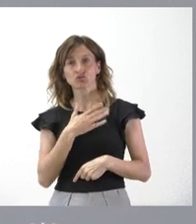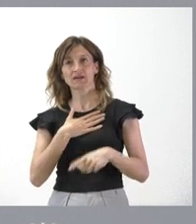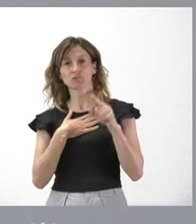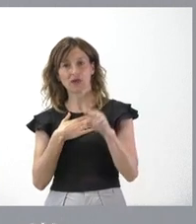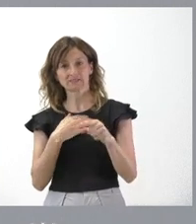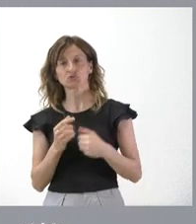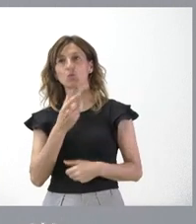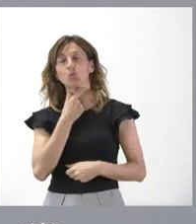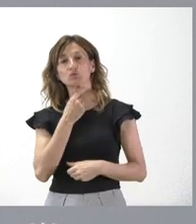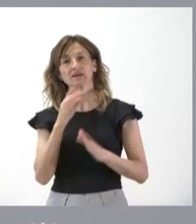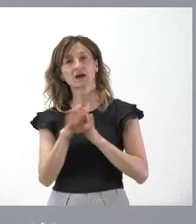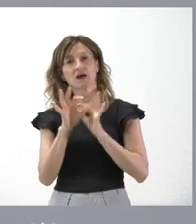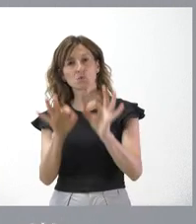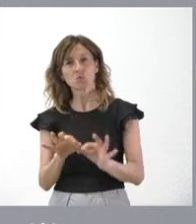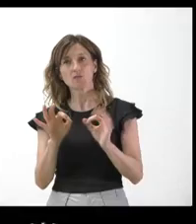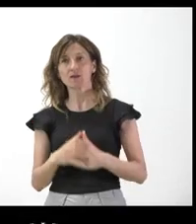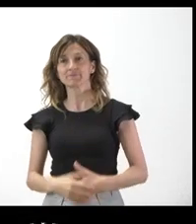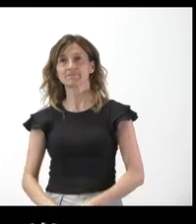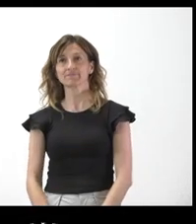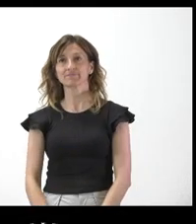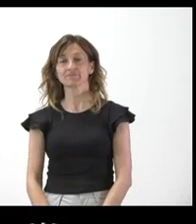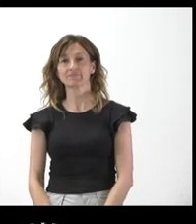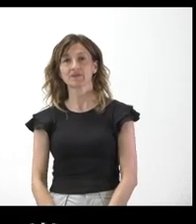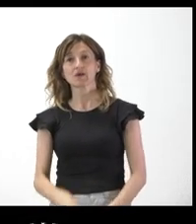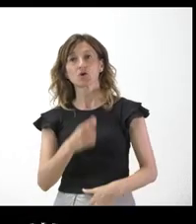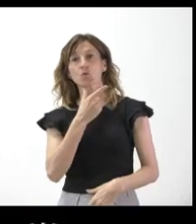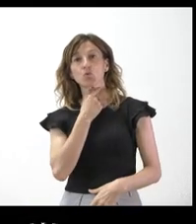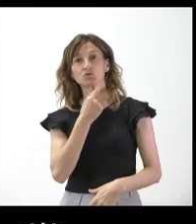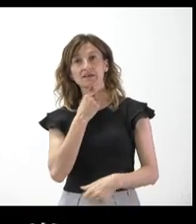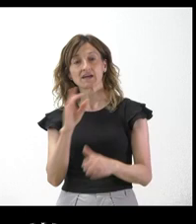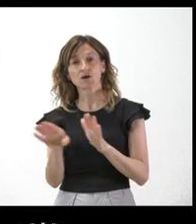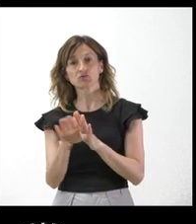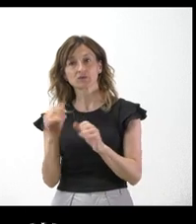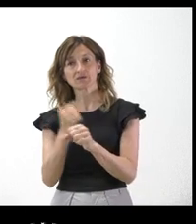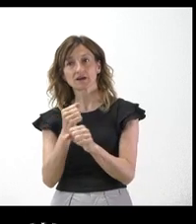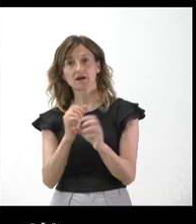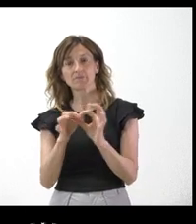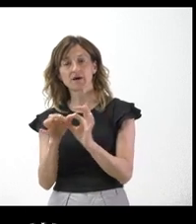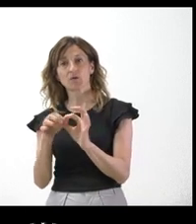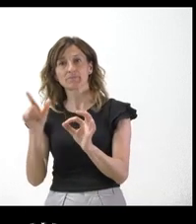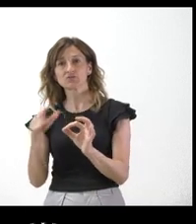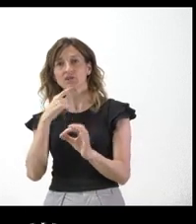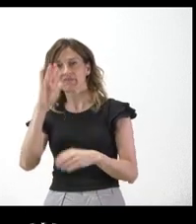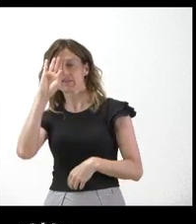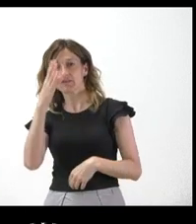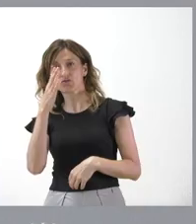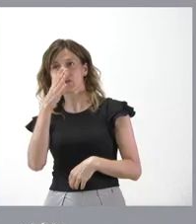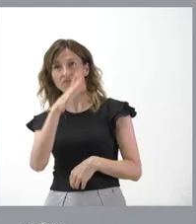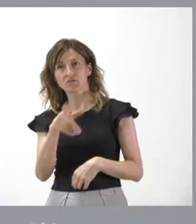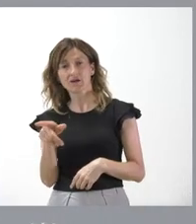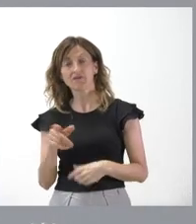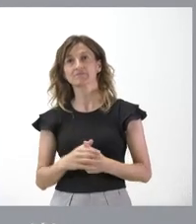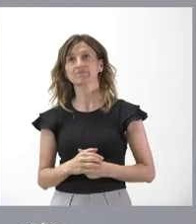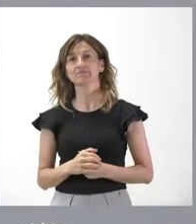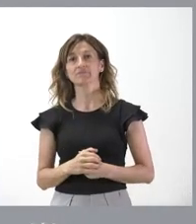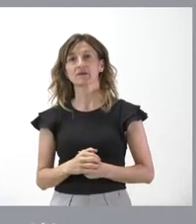y nos gustaría que siga existiendo. Entonces, ¿les gustaría seguir trabajando de la mano de alguien que les acusa de ser unos traidores? Pues